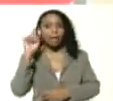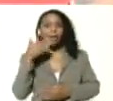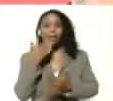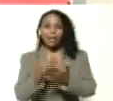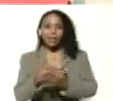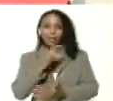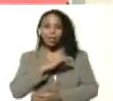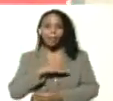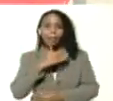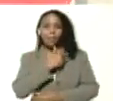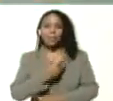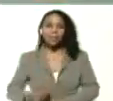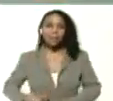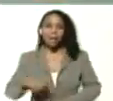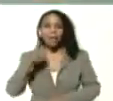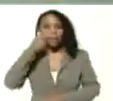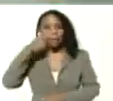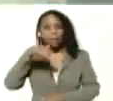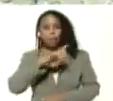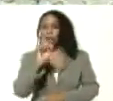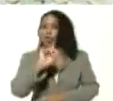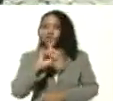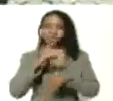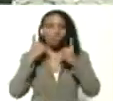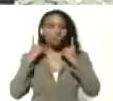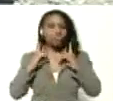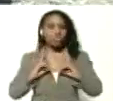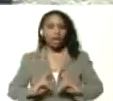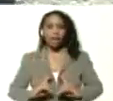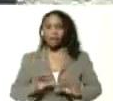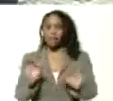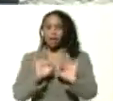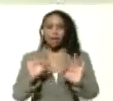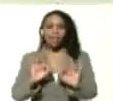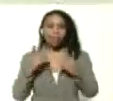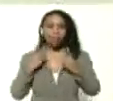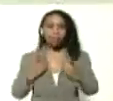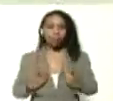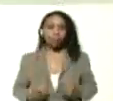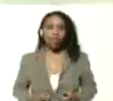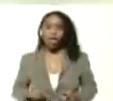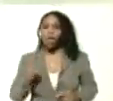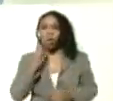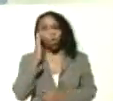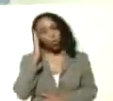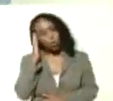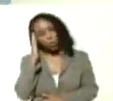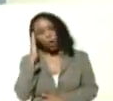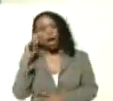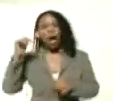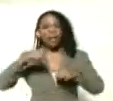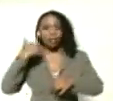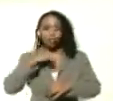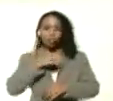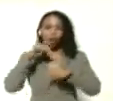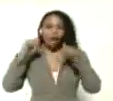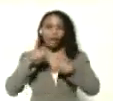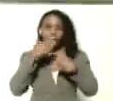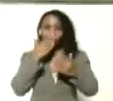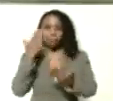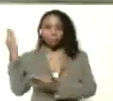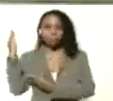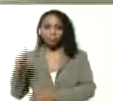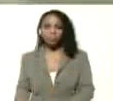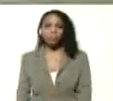presidente cuente con este pueblo que no ha descansado no dormimos tampoco como usted presidente aquí estamos gracias presidente adelante